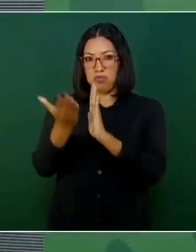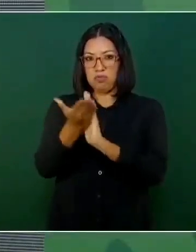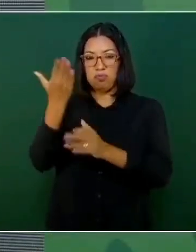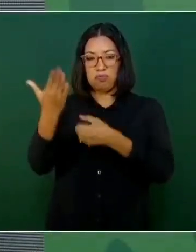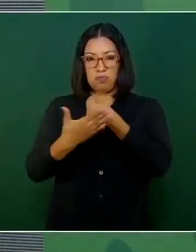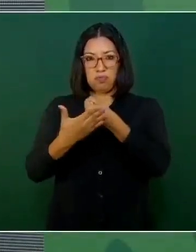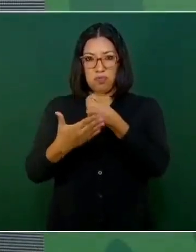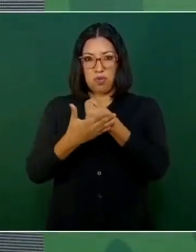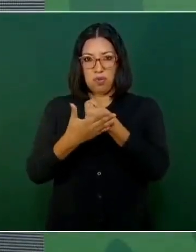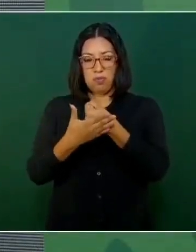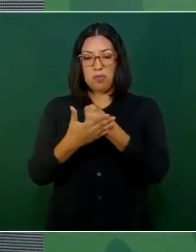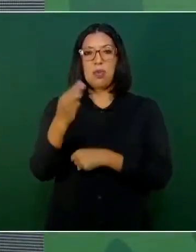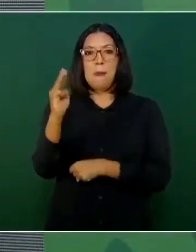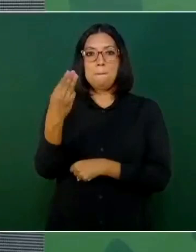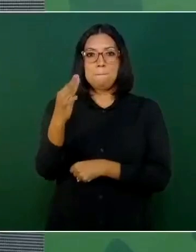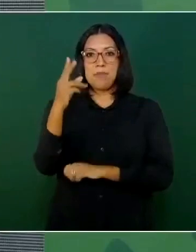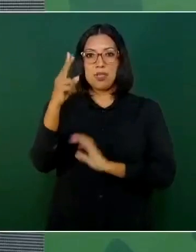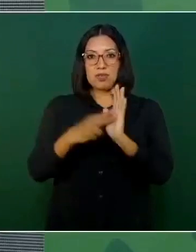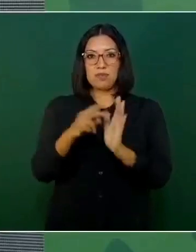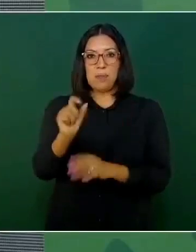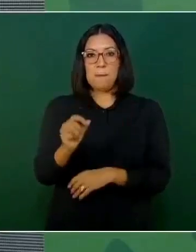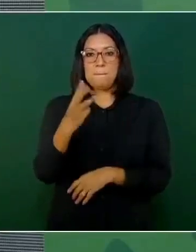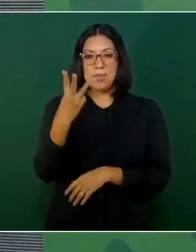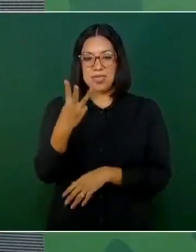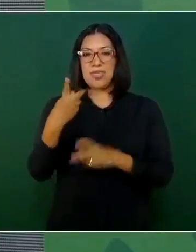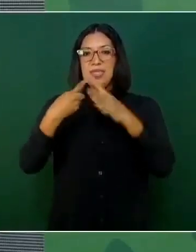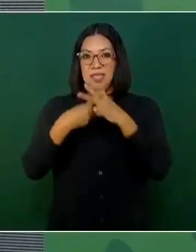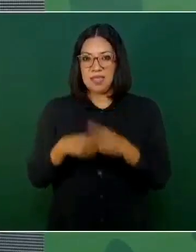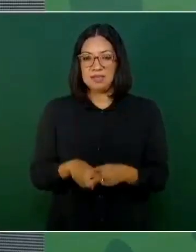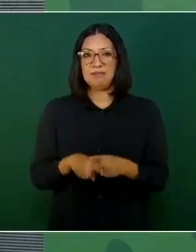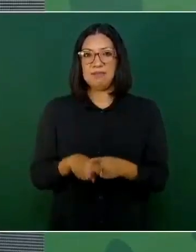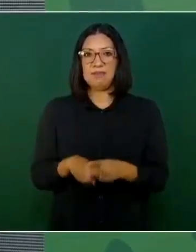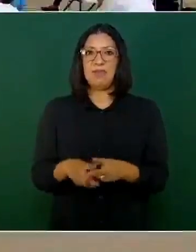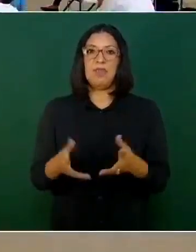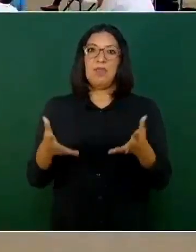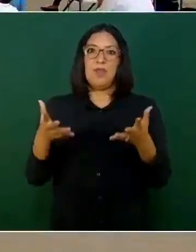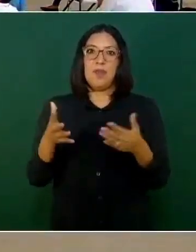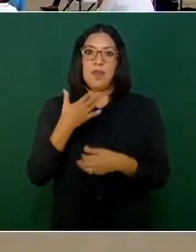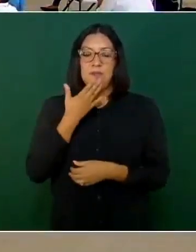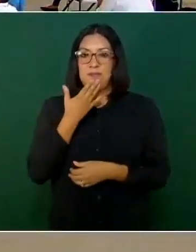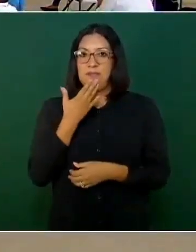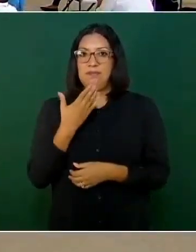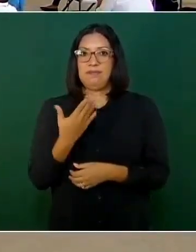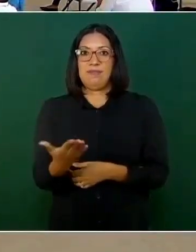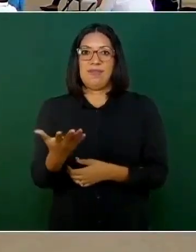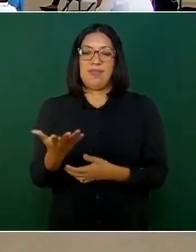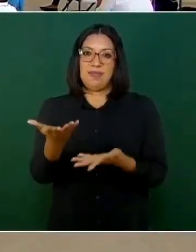en mayo de 2023. Bueno, para que le lleves ahí la…